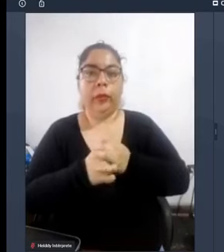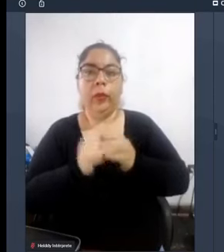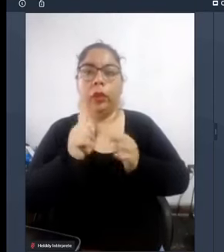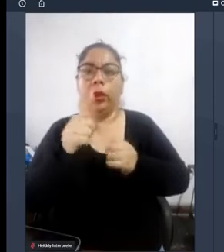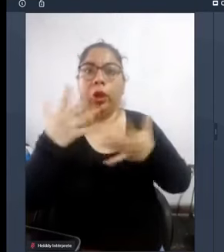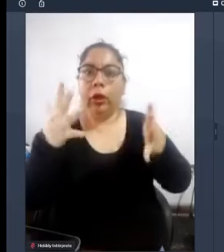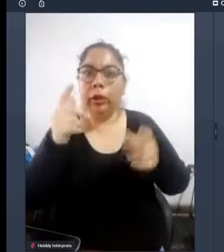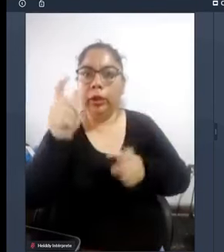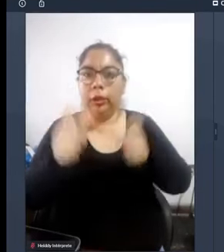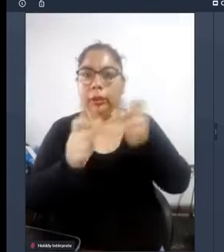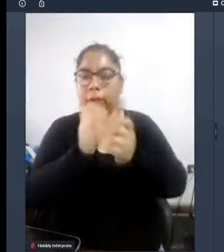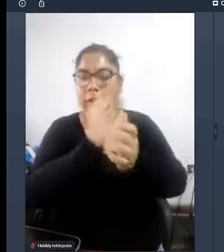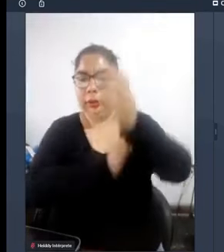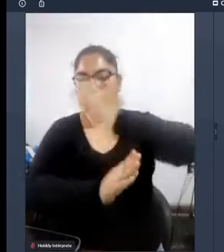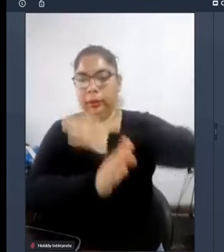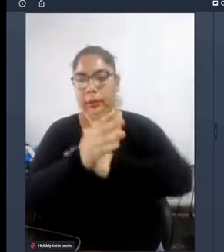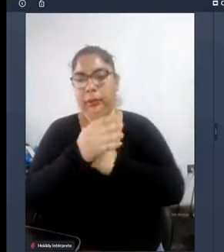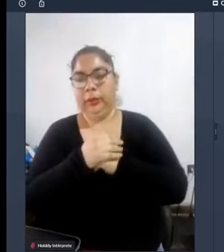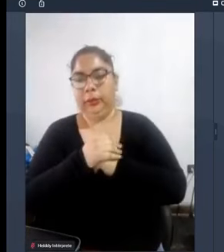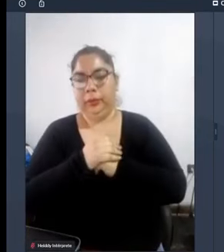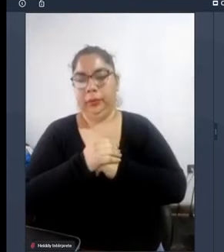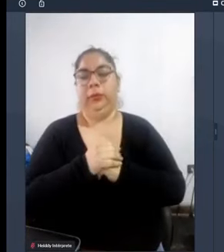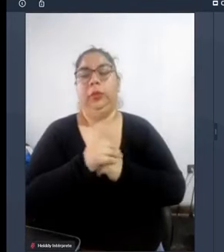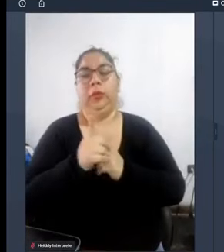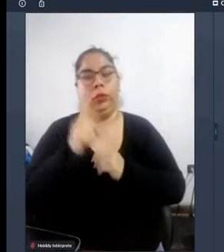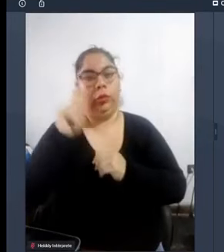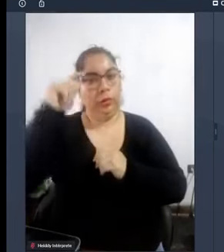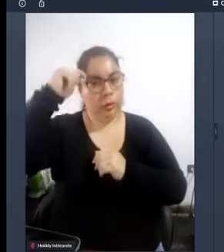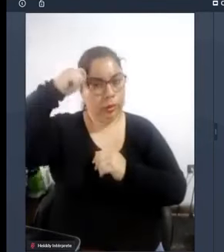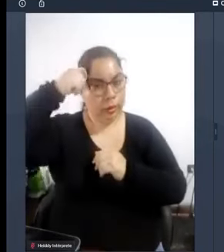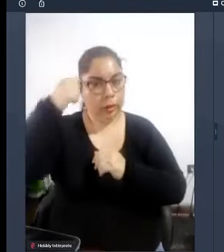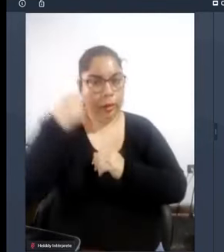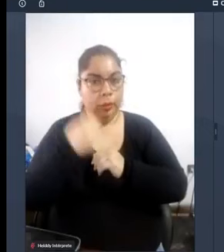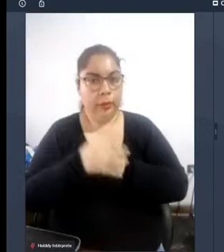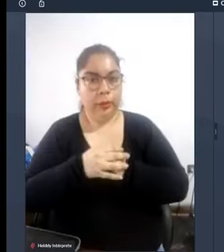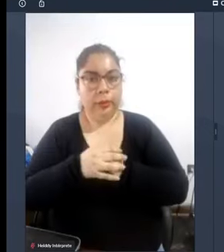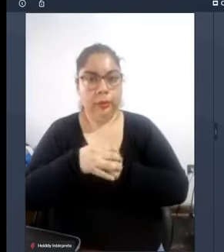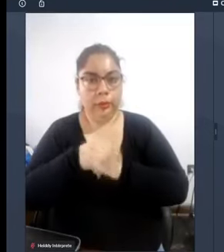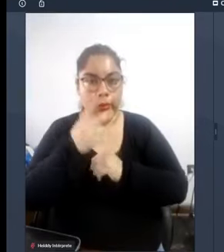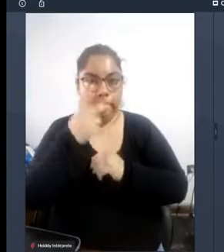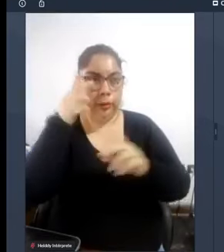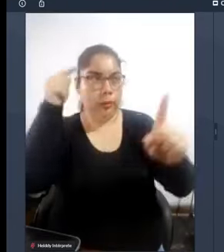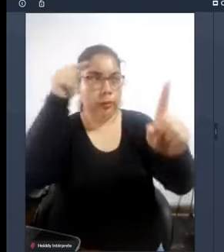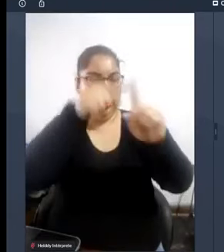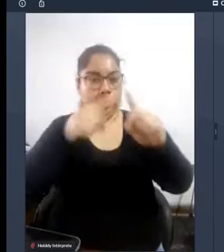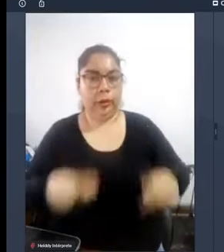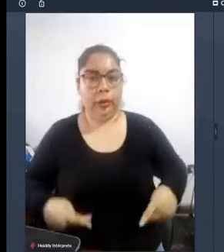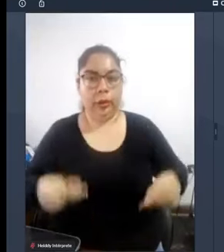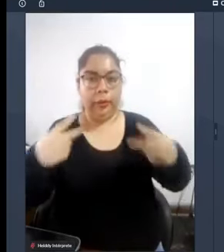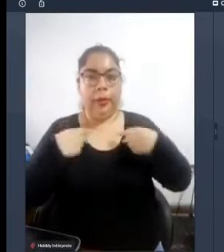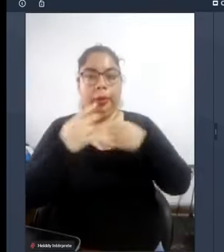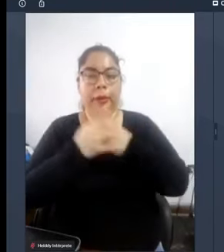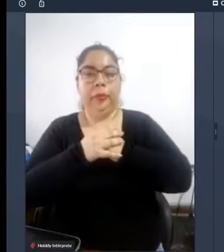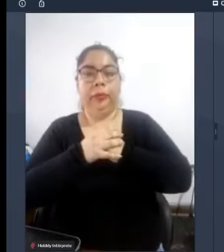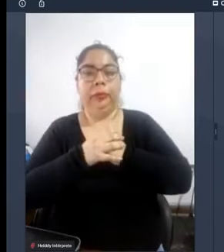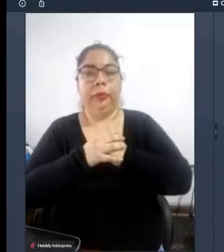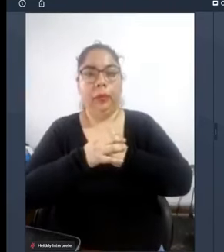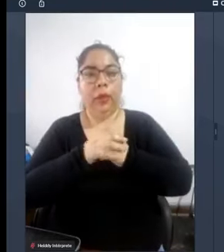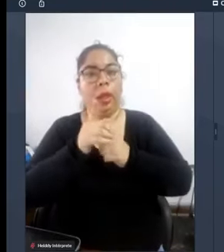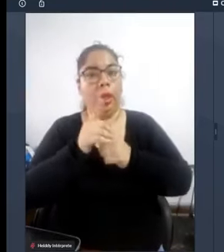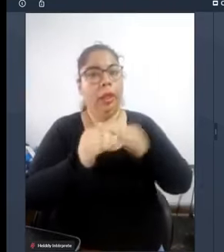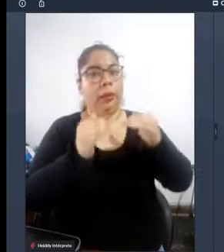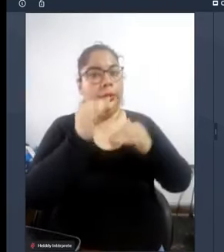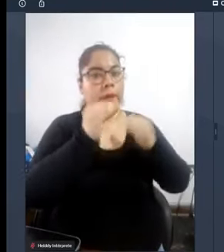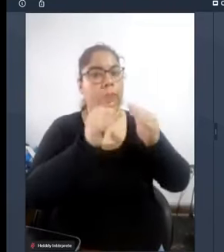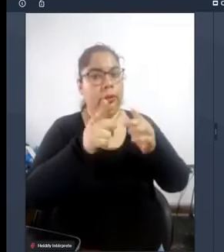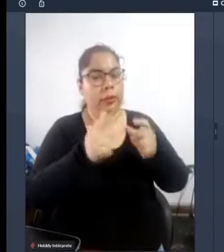tienen discapacidad y ojo recordemos que el horizonte de vida cada vez se hace más